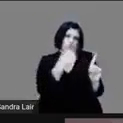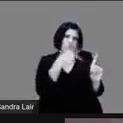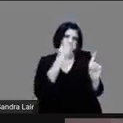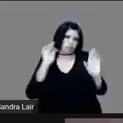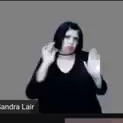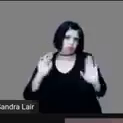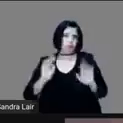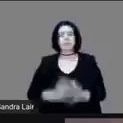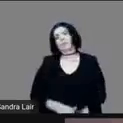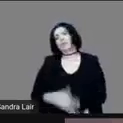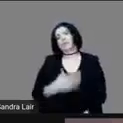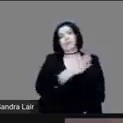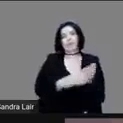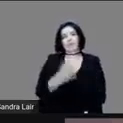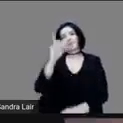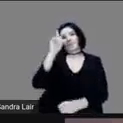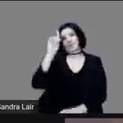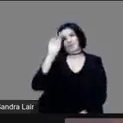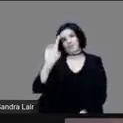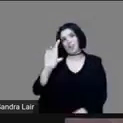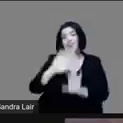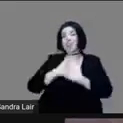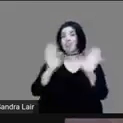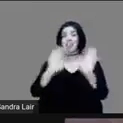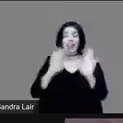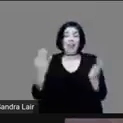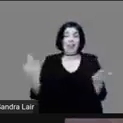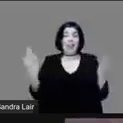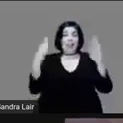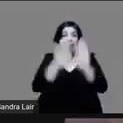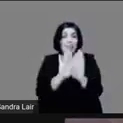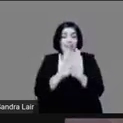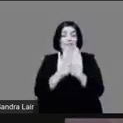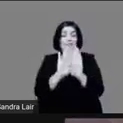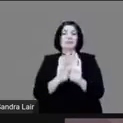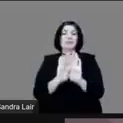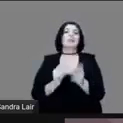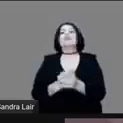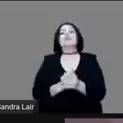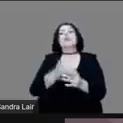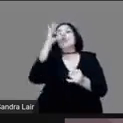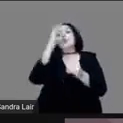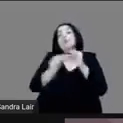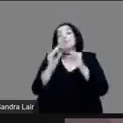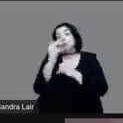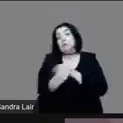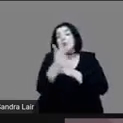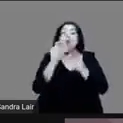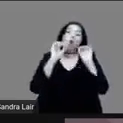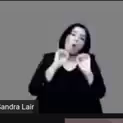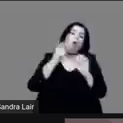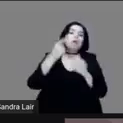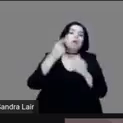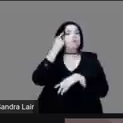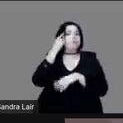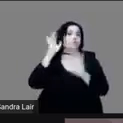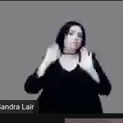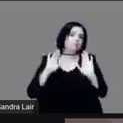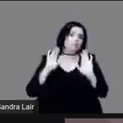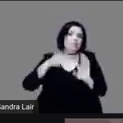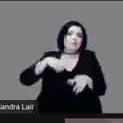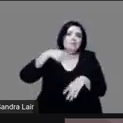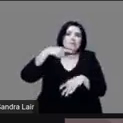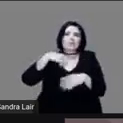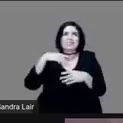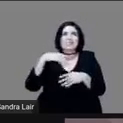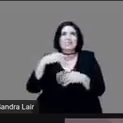transmisión doctor con usted y sus comentarios finales última pregunta o reflexión siempre creo que a las personas